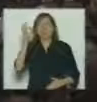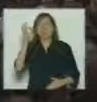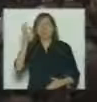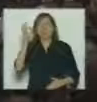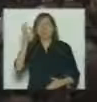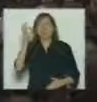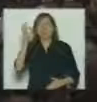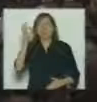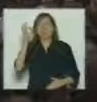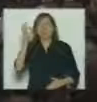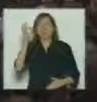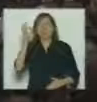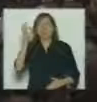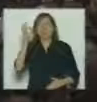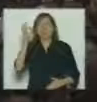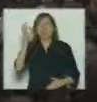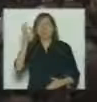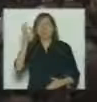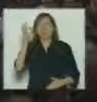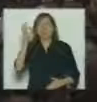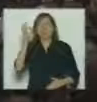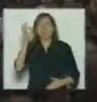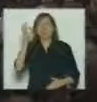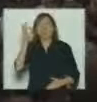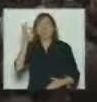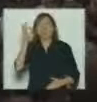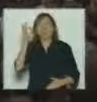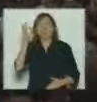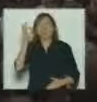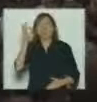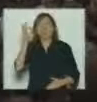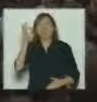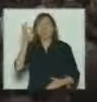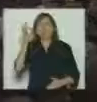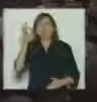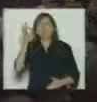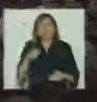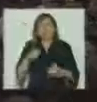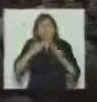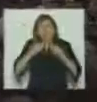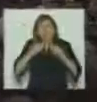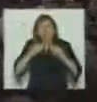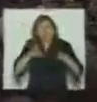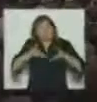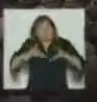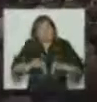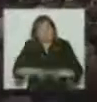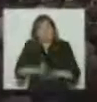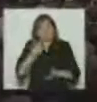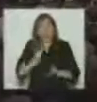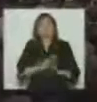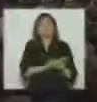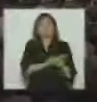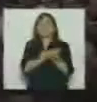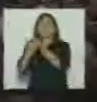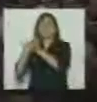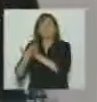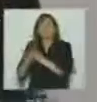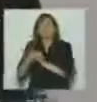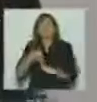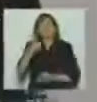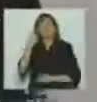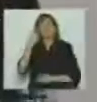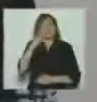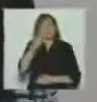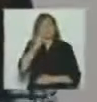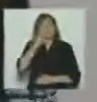girones de mi vida en el camino. Y también allí confirmó lo que le había dicho al país un